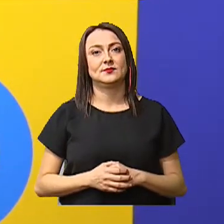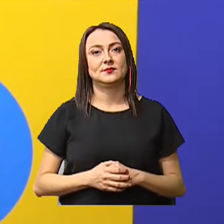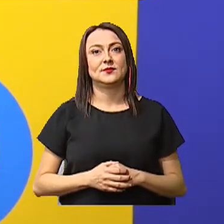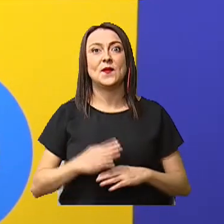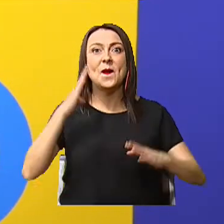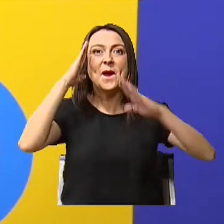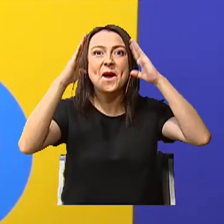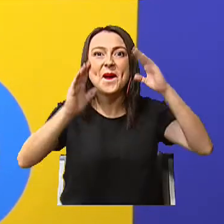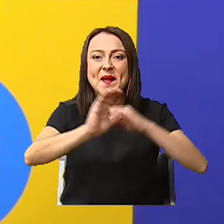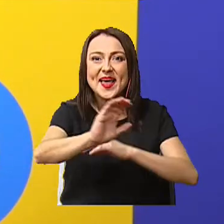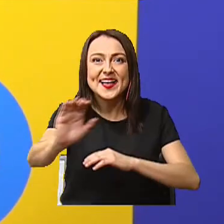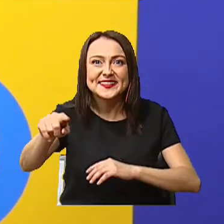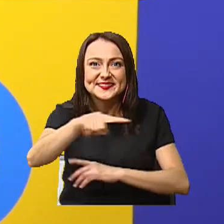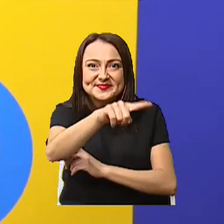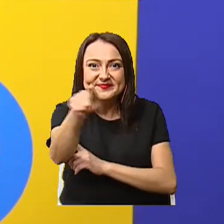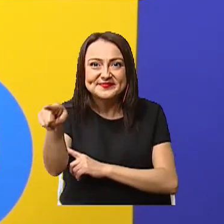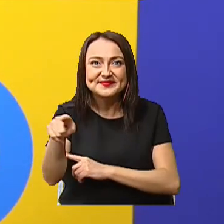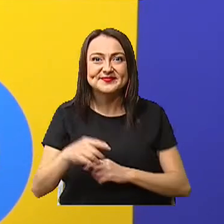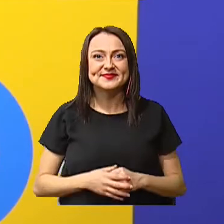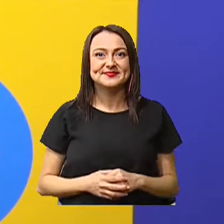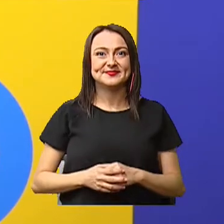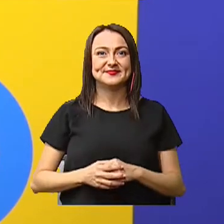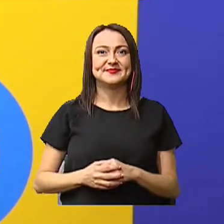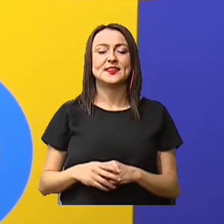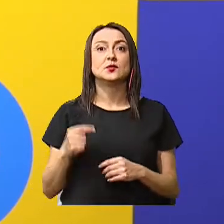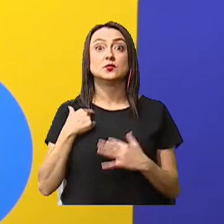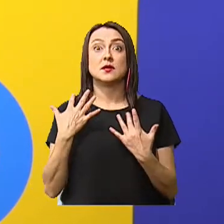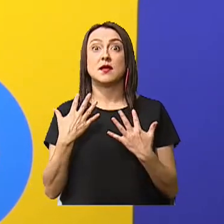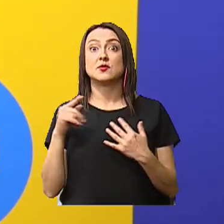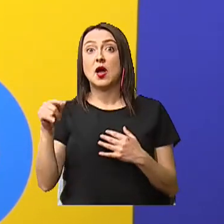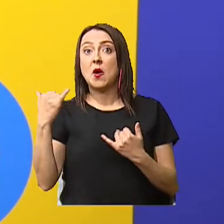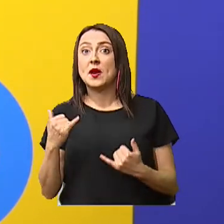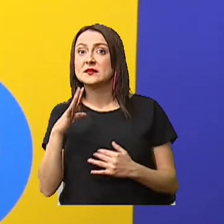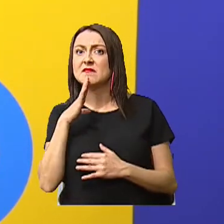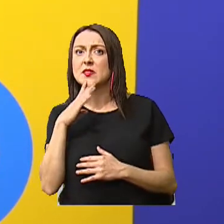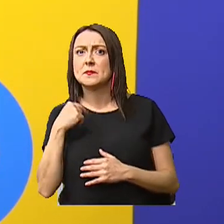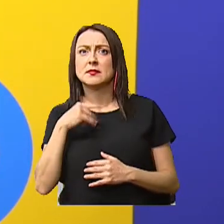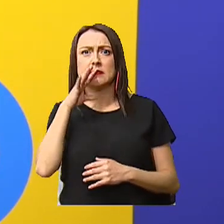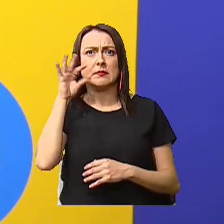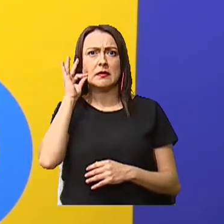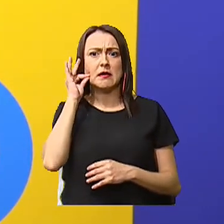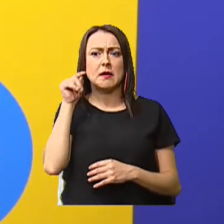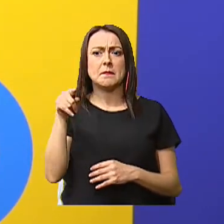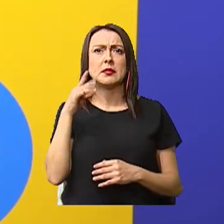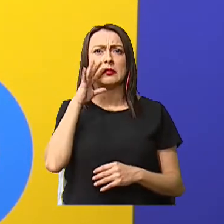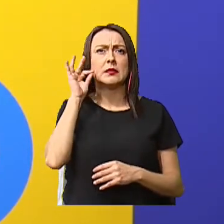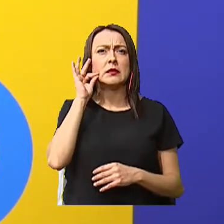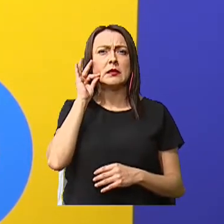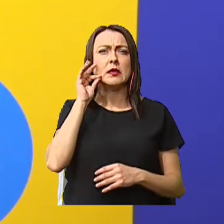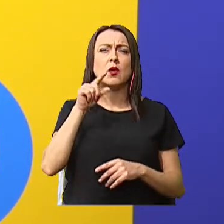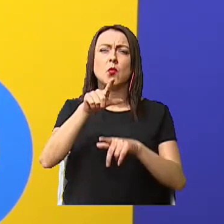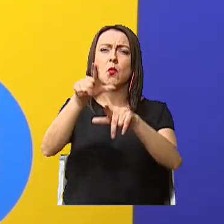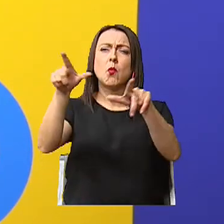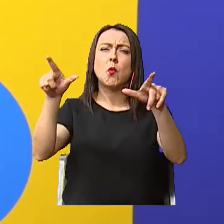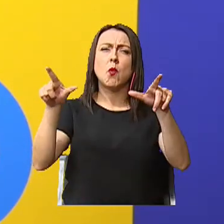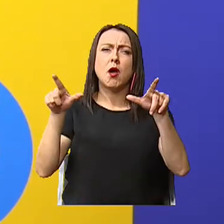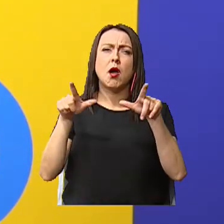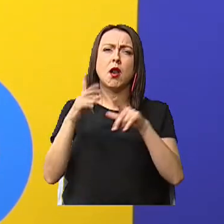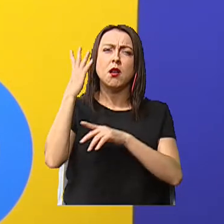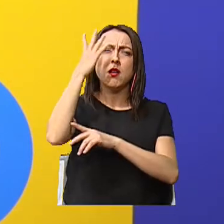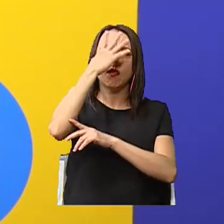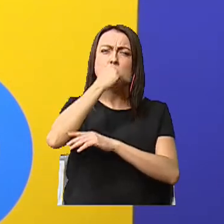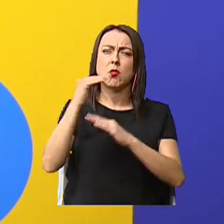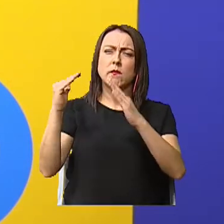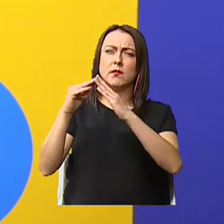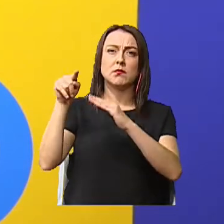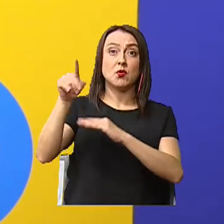Hola, niños, niñas. Estaba hablando con mi tía Marcia. Resulta que mi tía vive en un lugar muy lindo de Costa